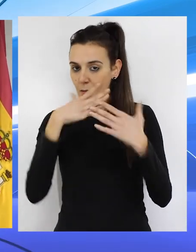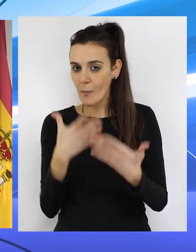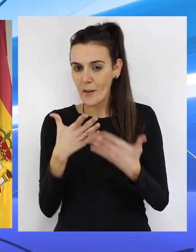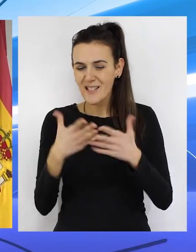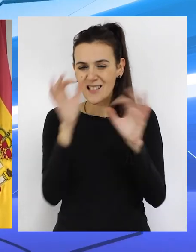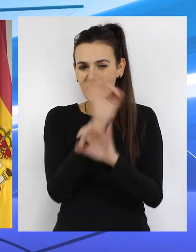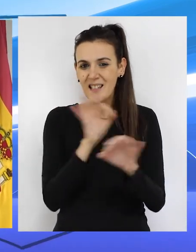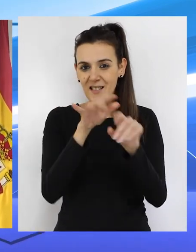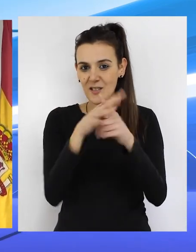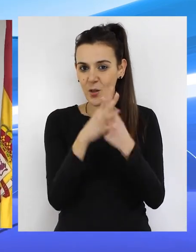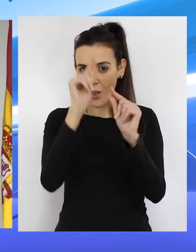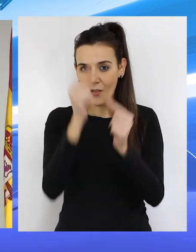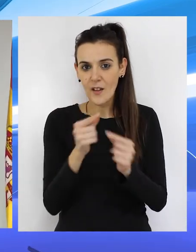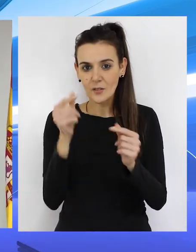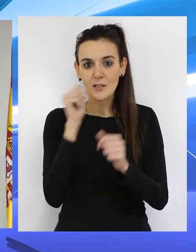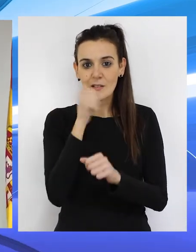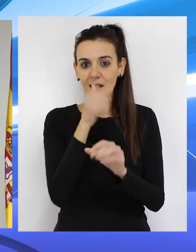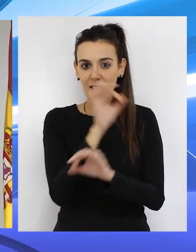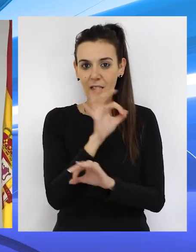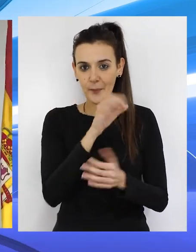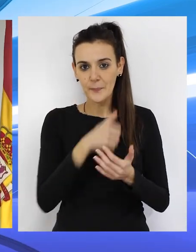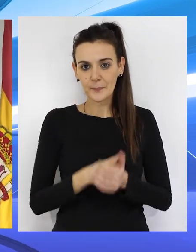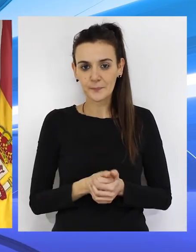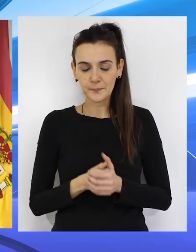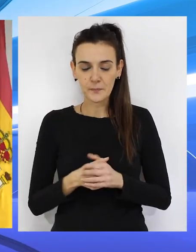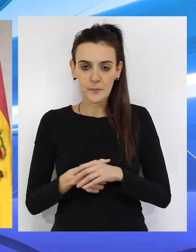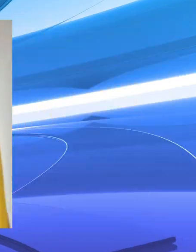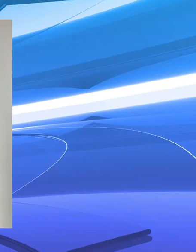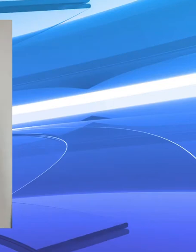en ningún caso a los datos de confidencialidad. Gracias.